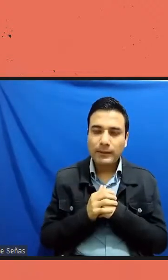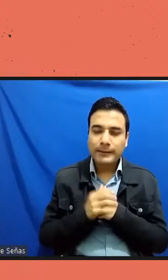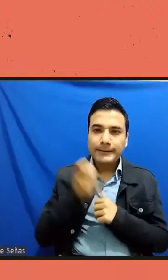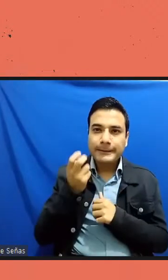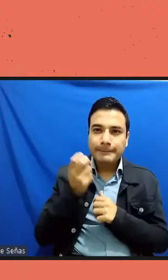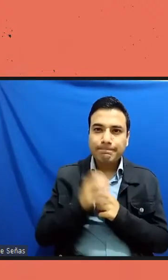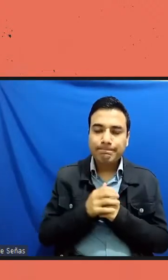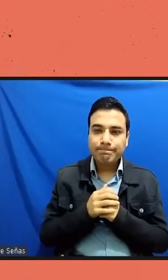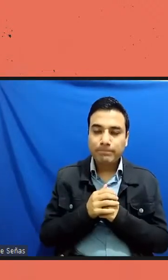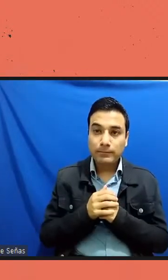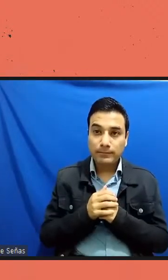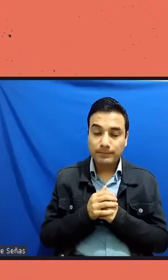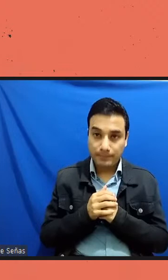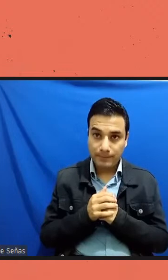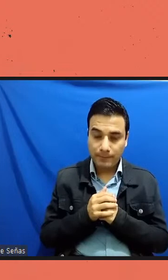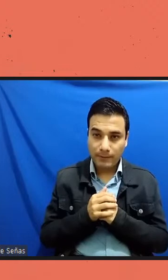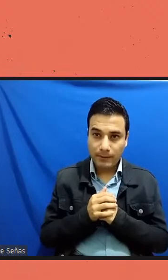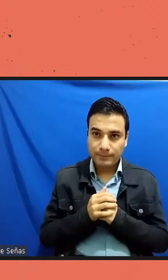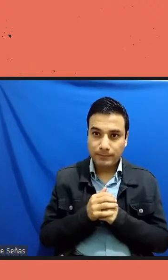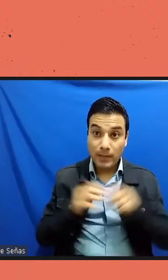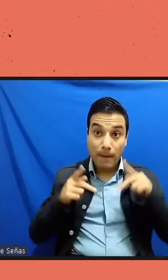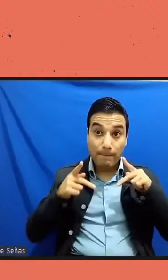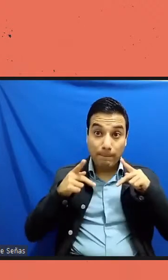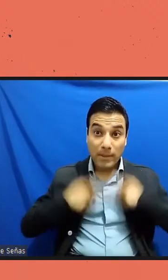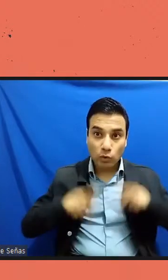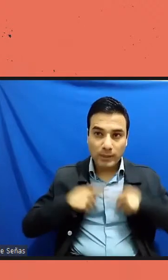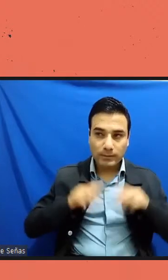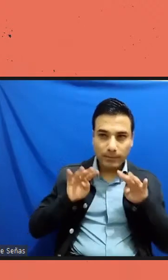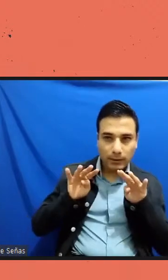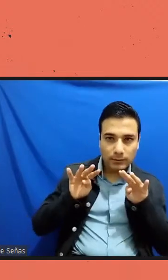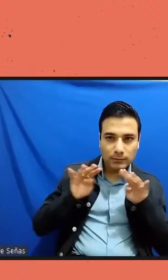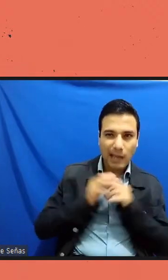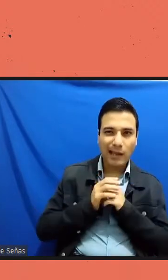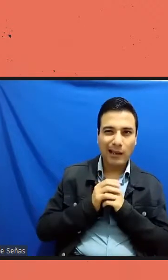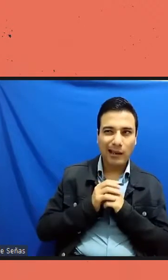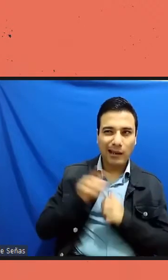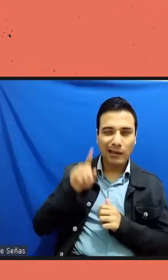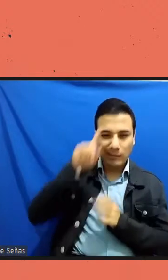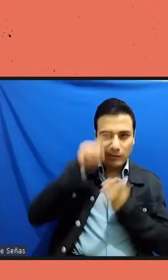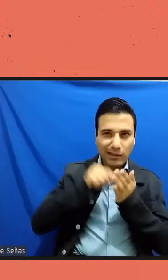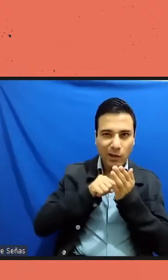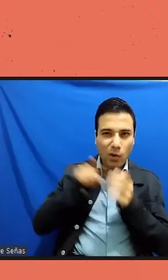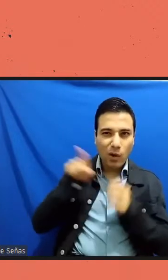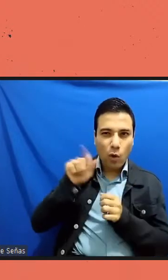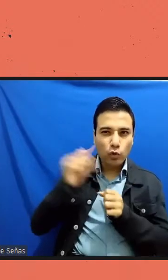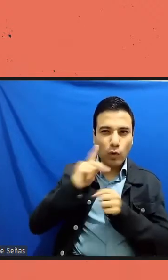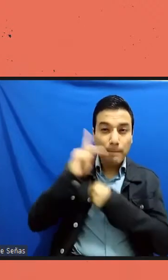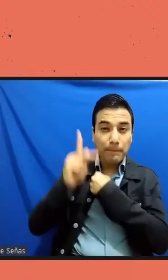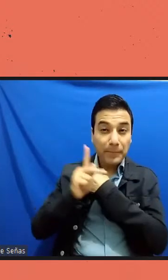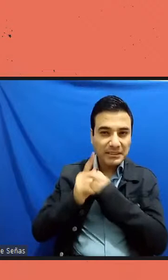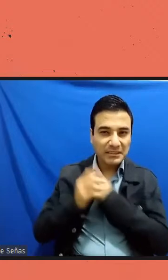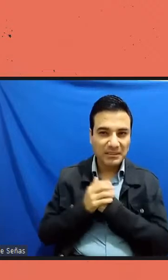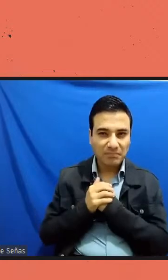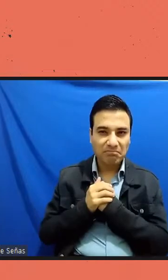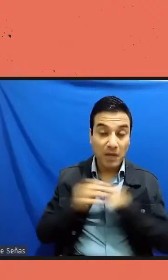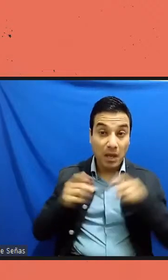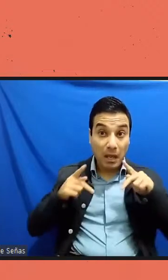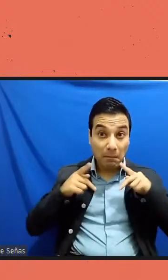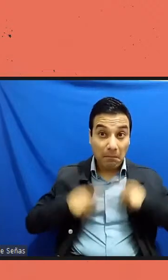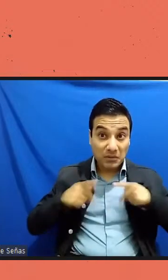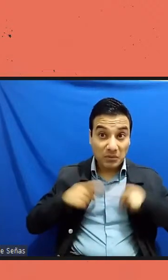símbolo de la extranjería en una sociedad que no estaba preparada para recibir nada externo.